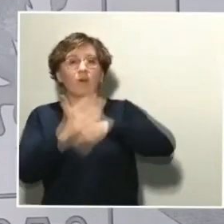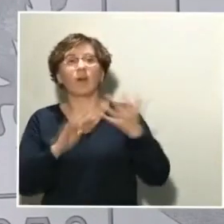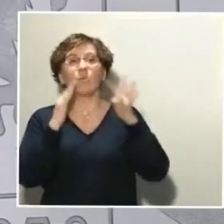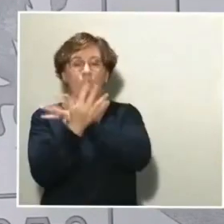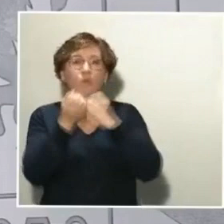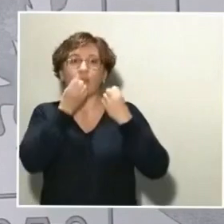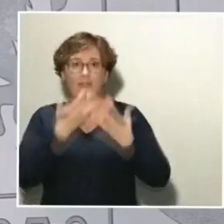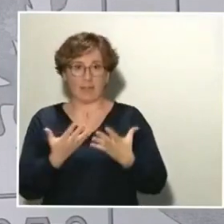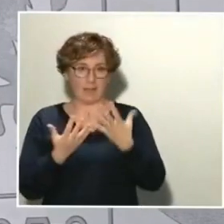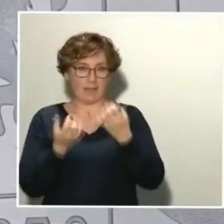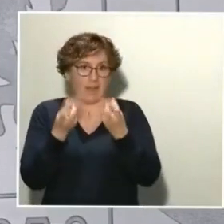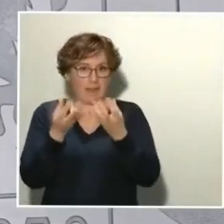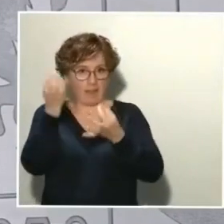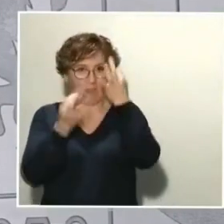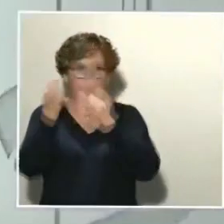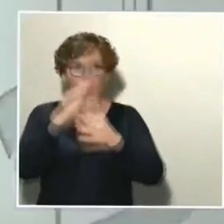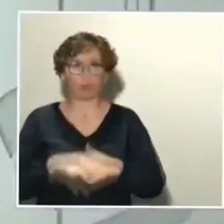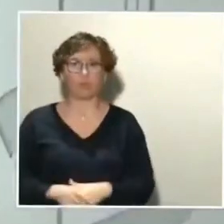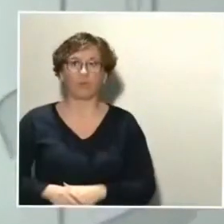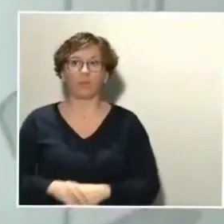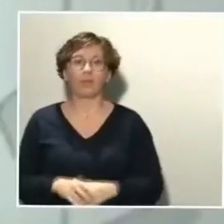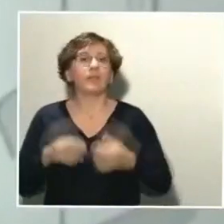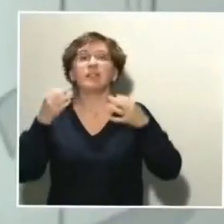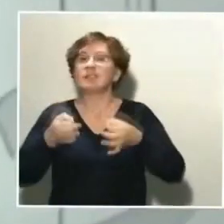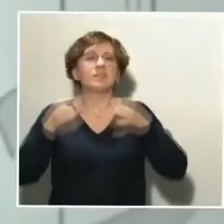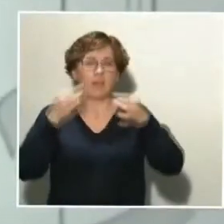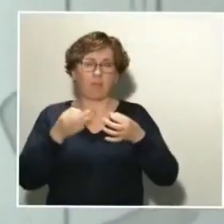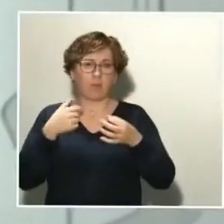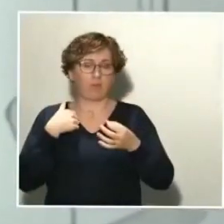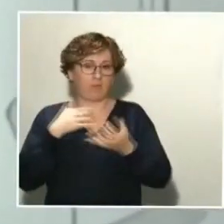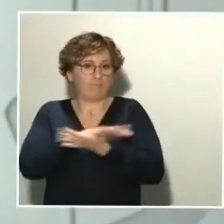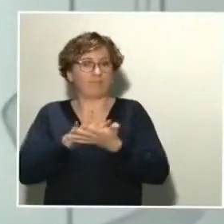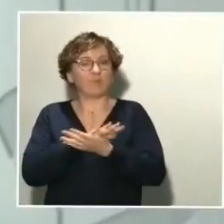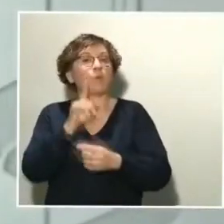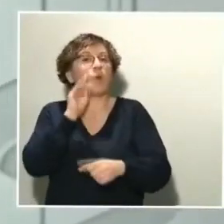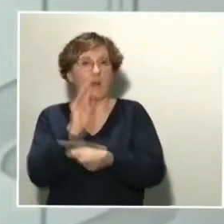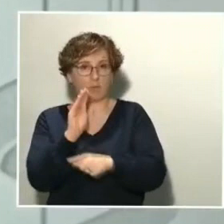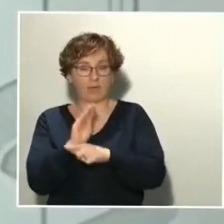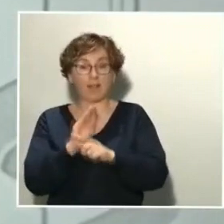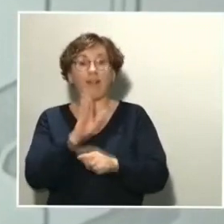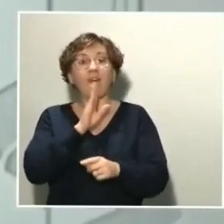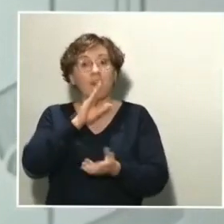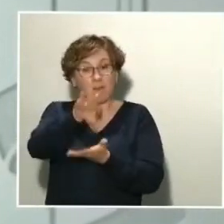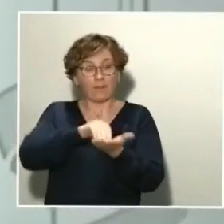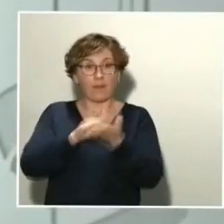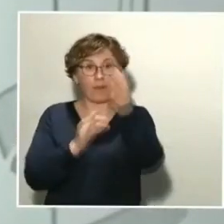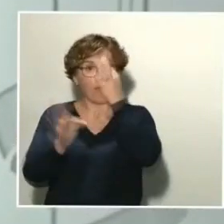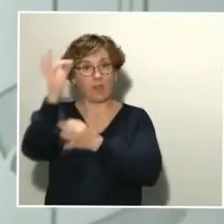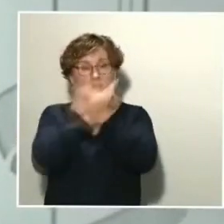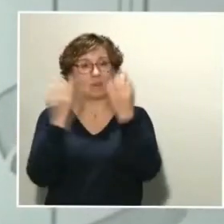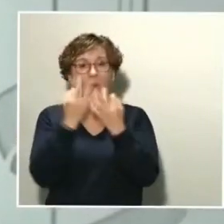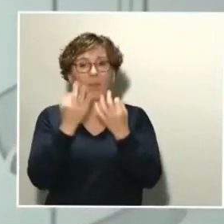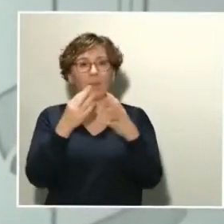Como os digo siempre, con mucha cautela hay que interpretar los datos con cuidado. Los datos